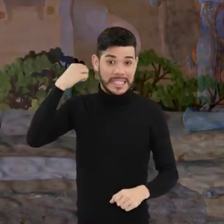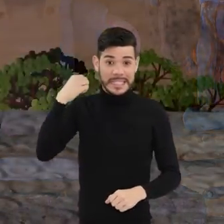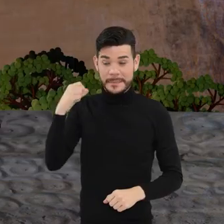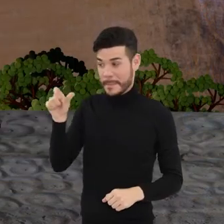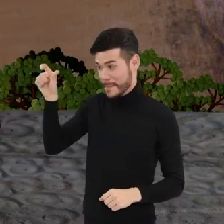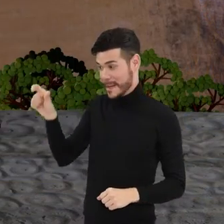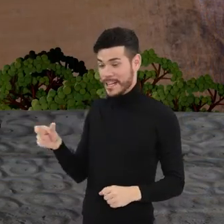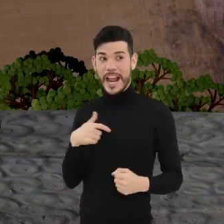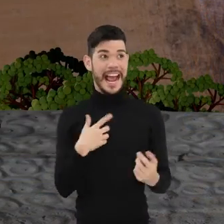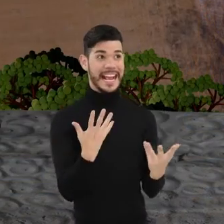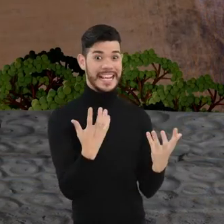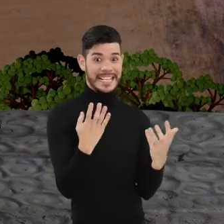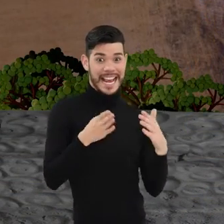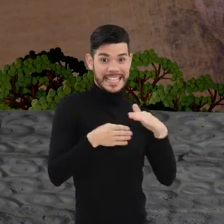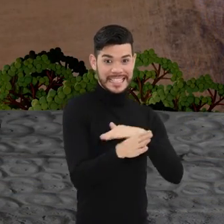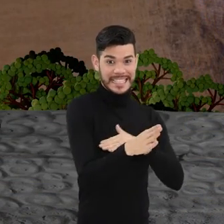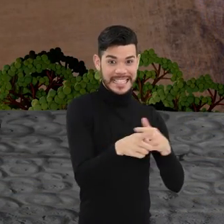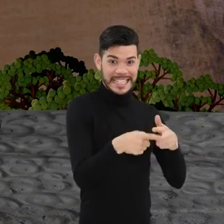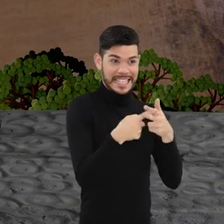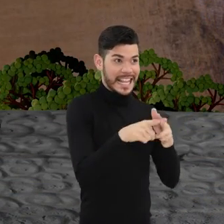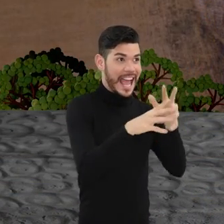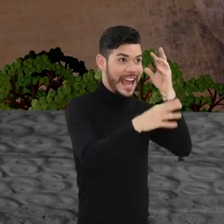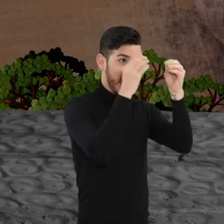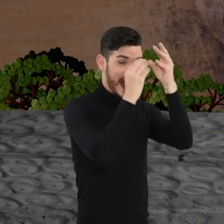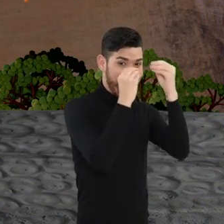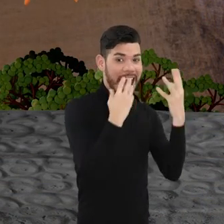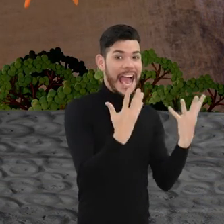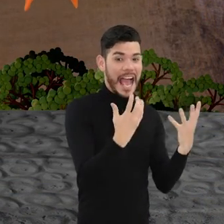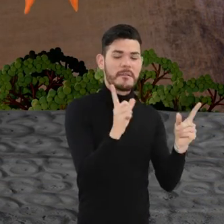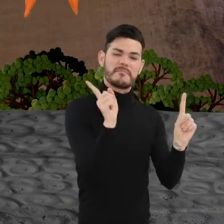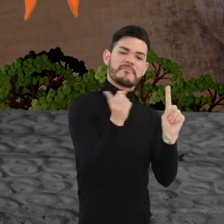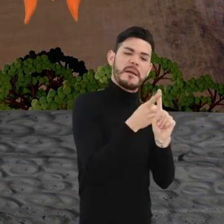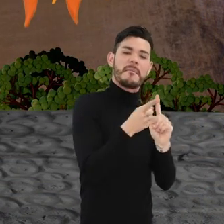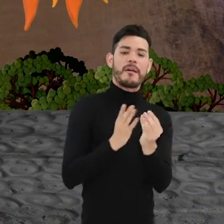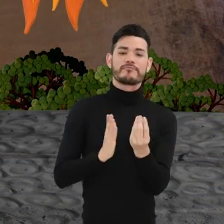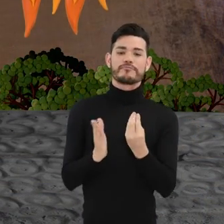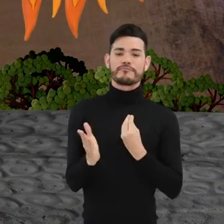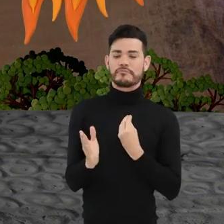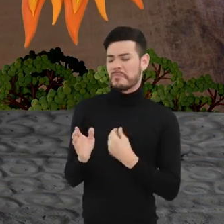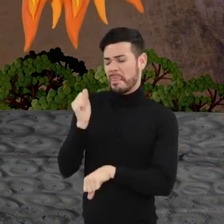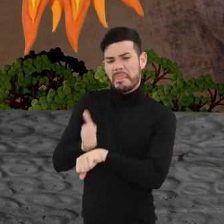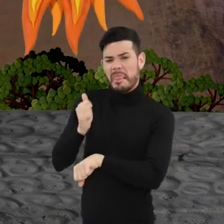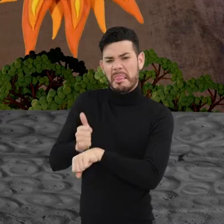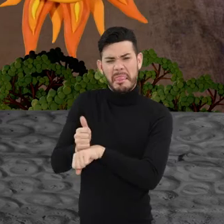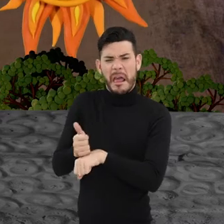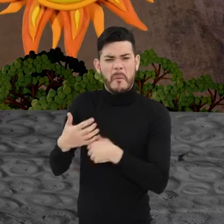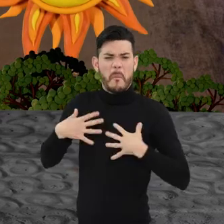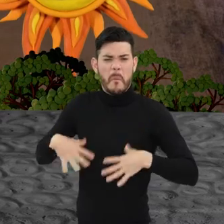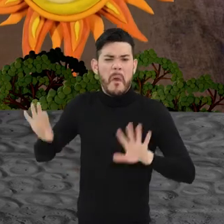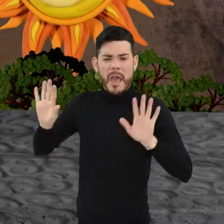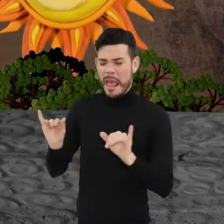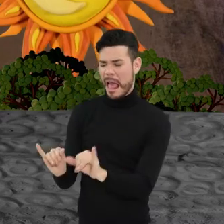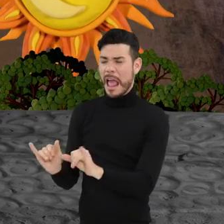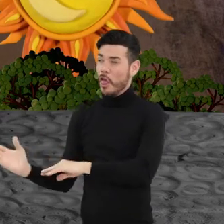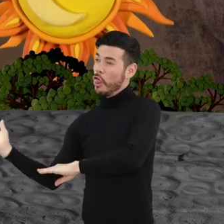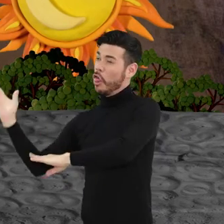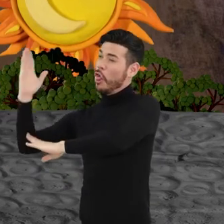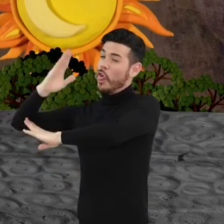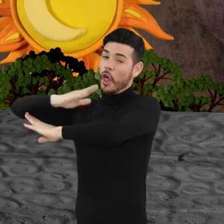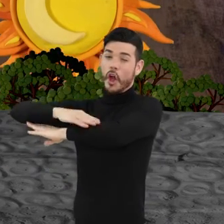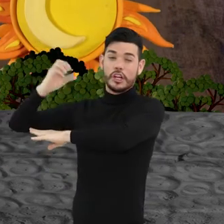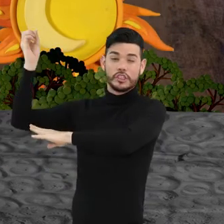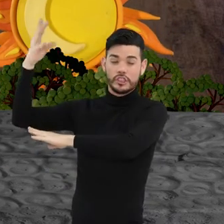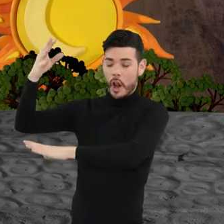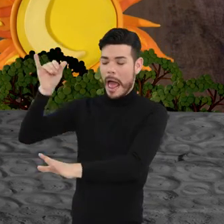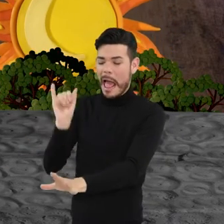Antiguamente, quien deseaba ingresar a un taller como aprendiz era sometido a realizar una tarea inútil durante todo un día a pleno sol